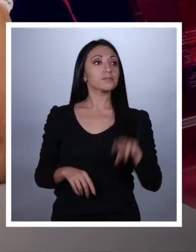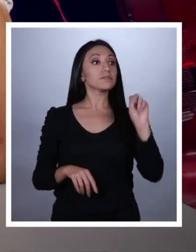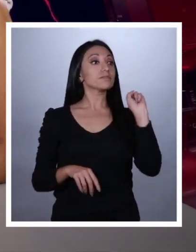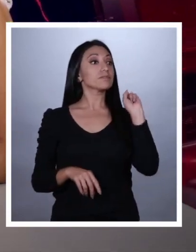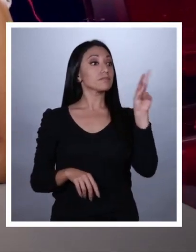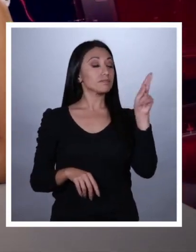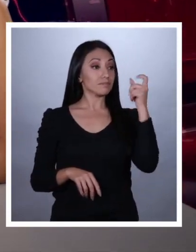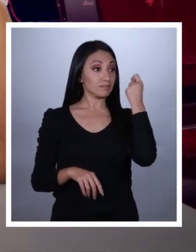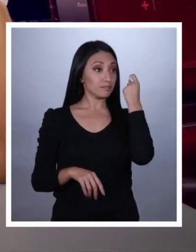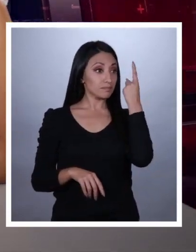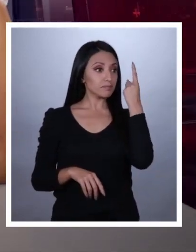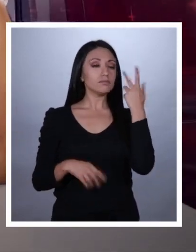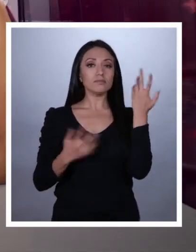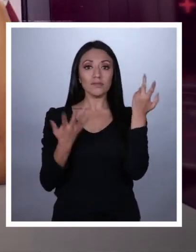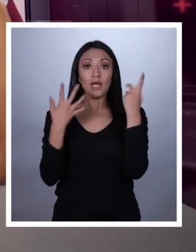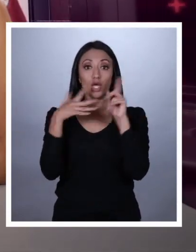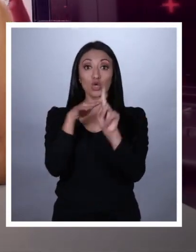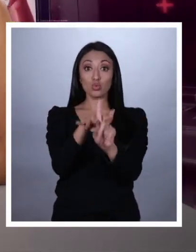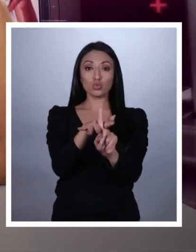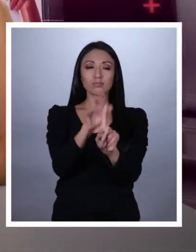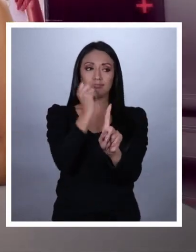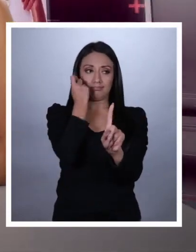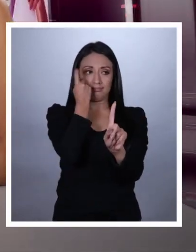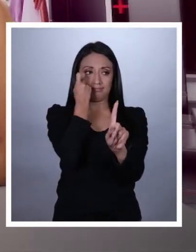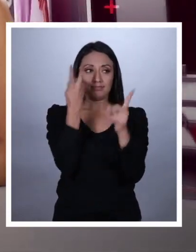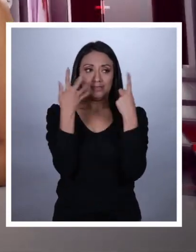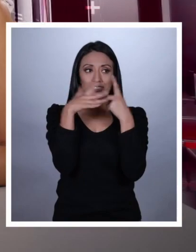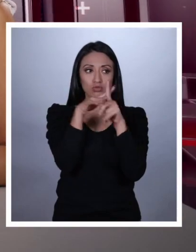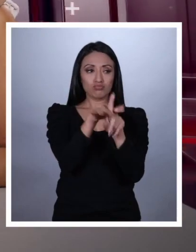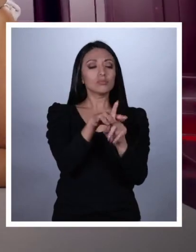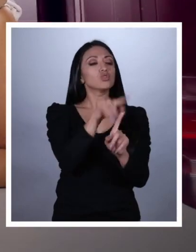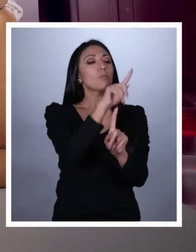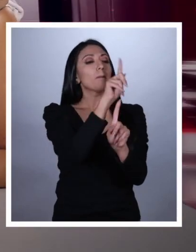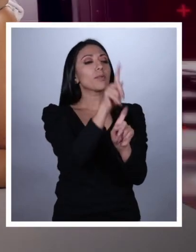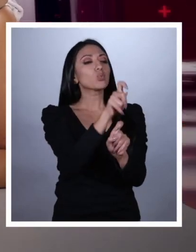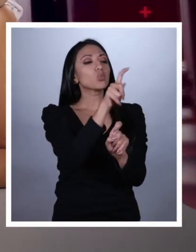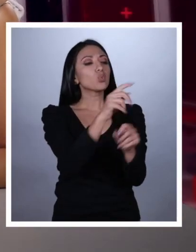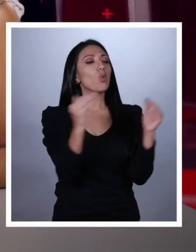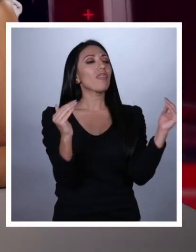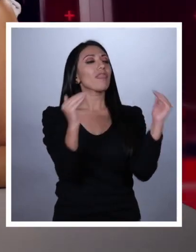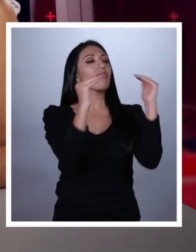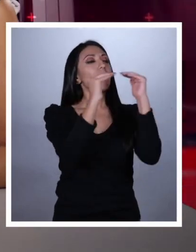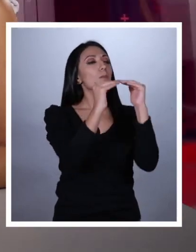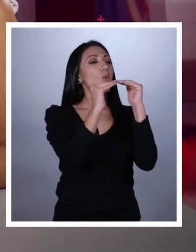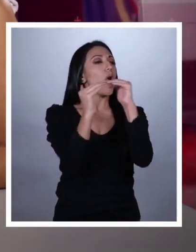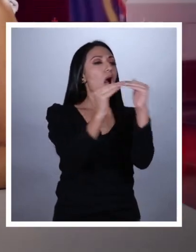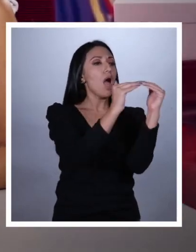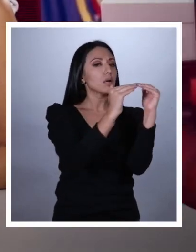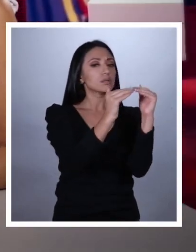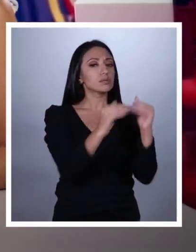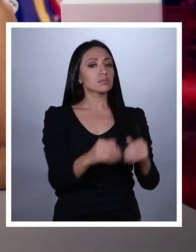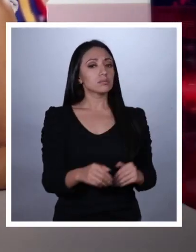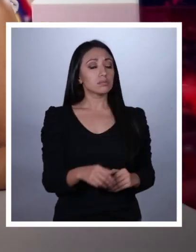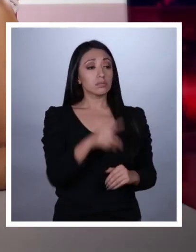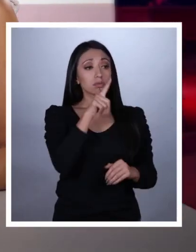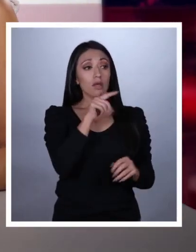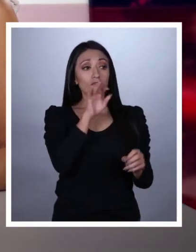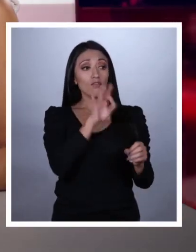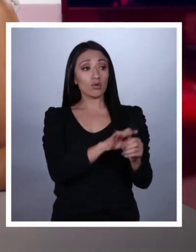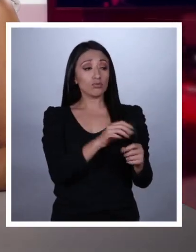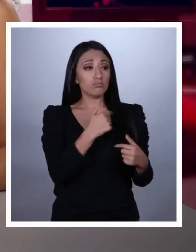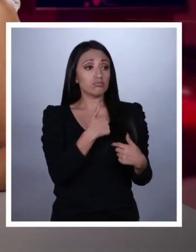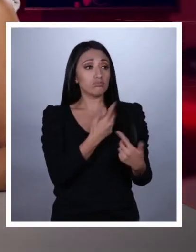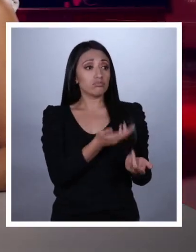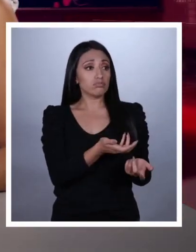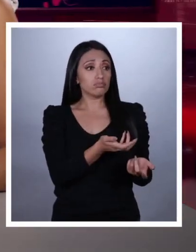Con este tema de la inclusión hablado, queda preguntarnos, ¿usted qué es la democracia? ¿Por quién deberíamos